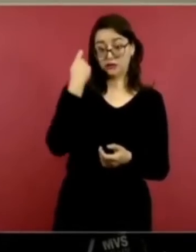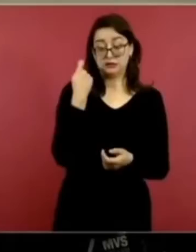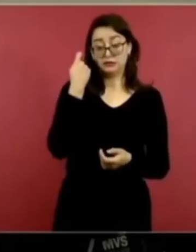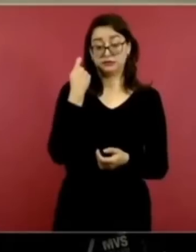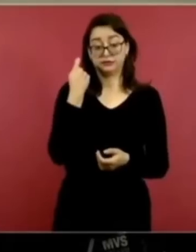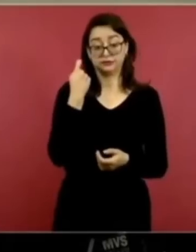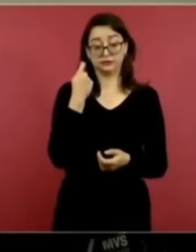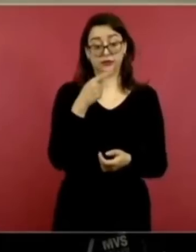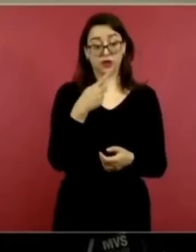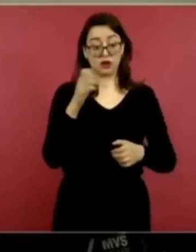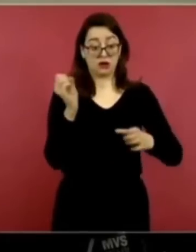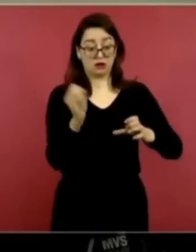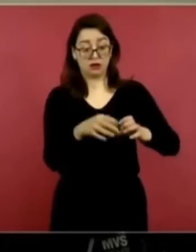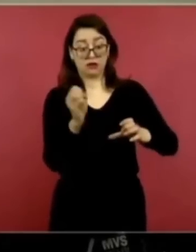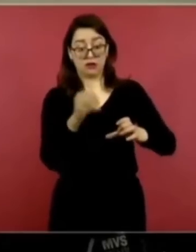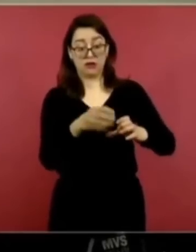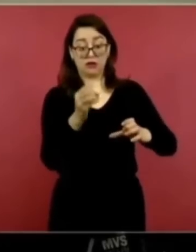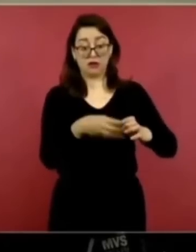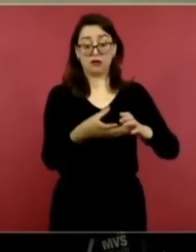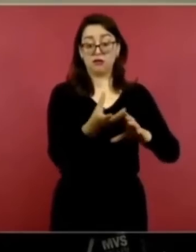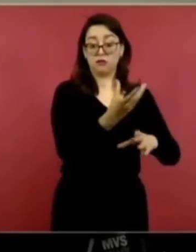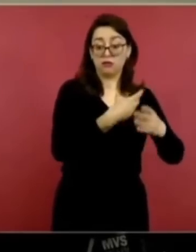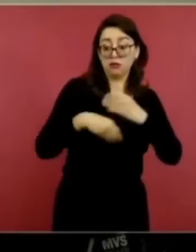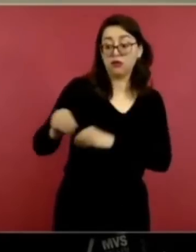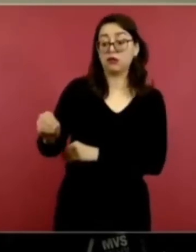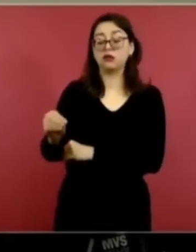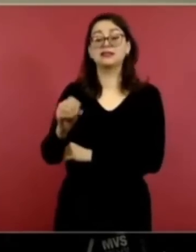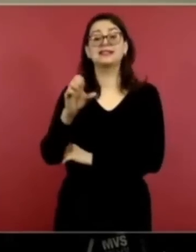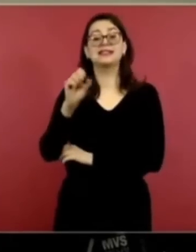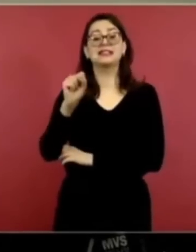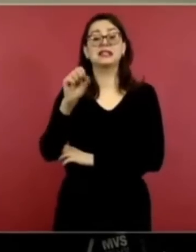60, 70% de lo que ganaban.